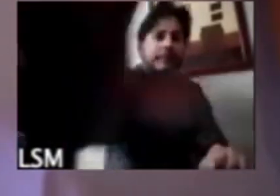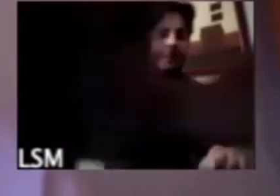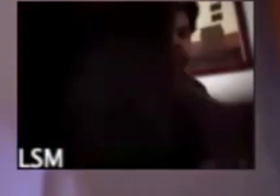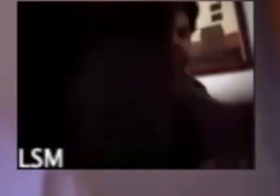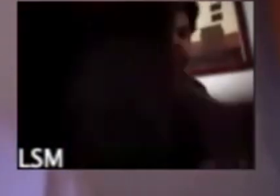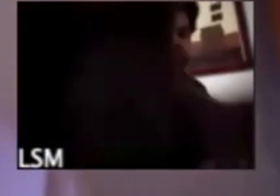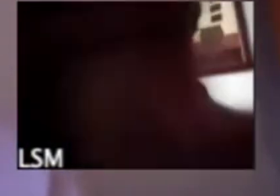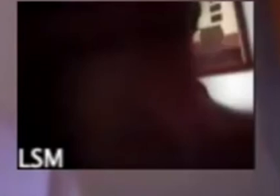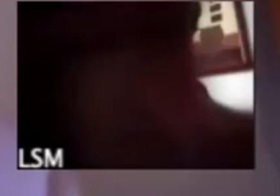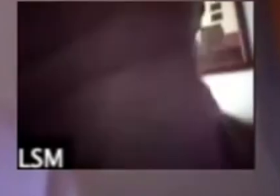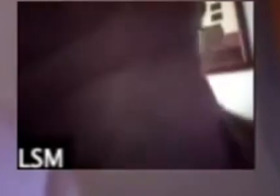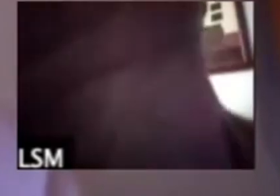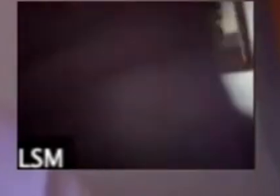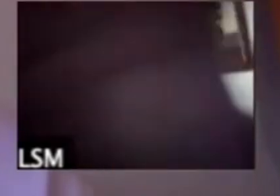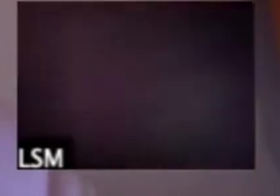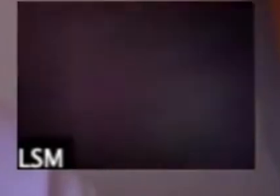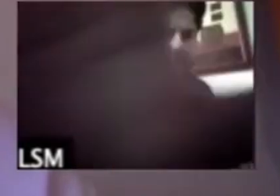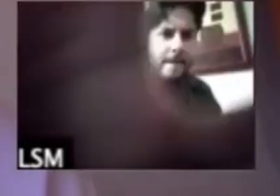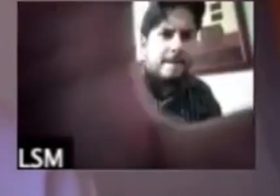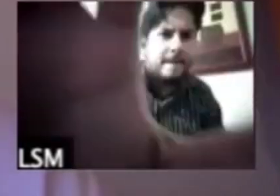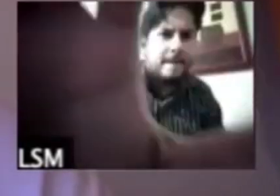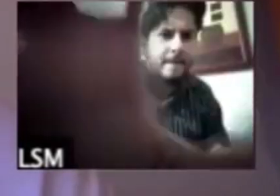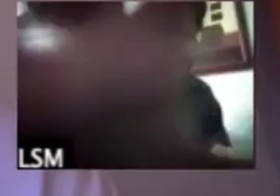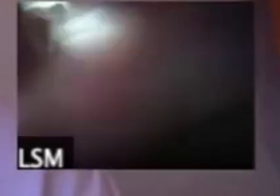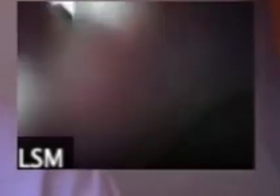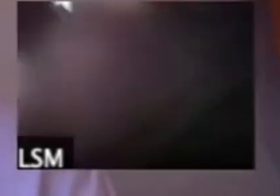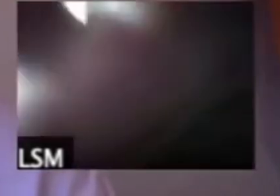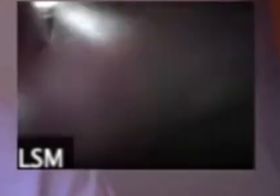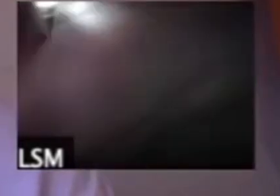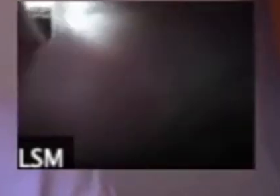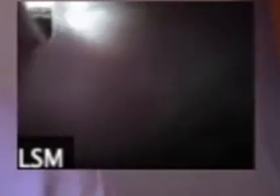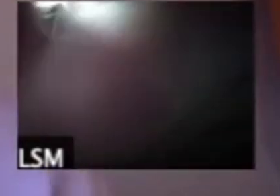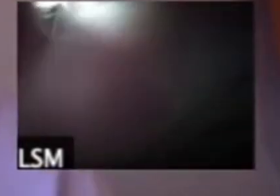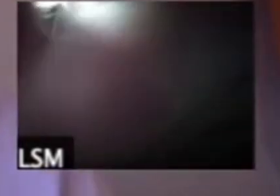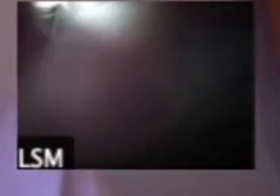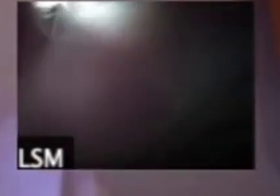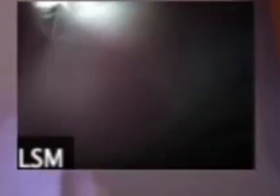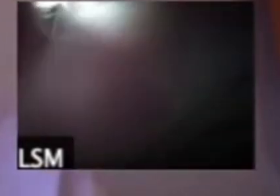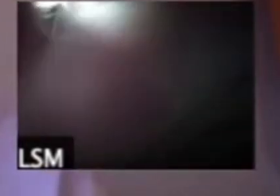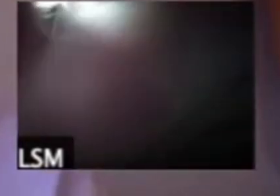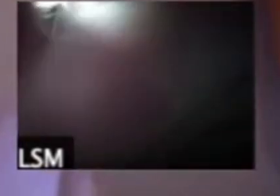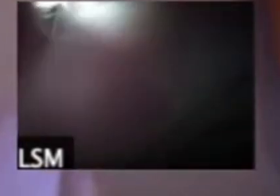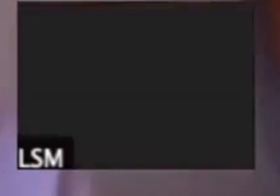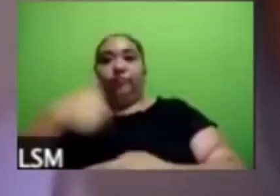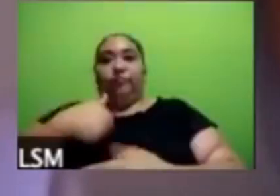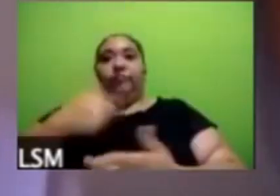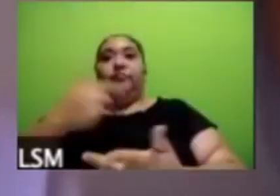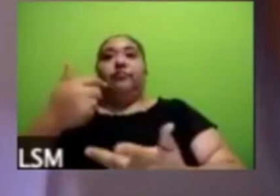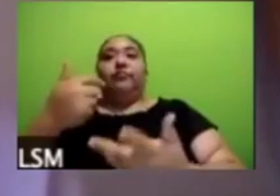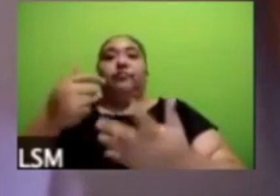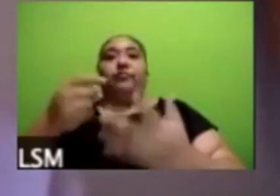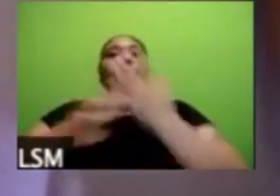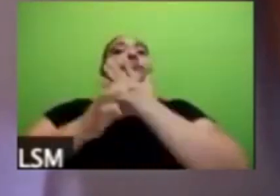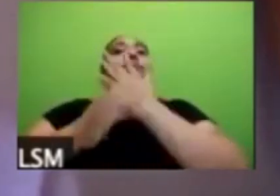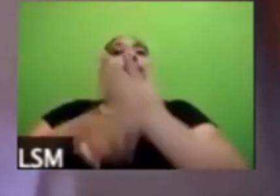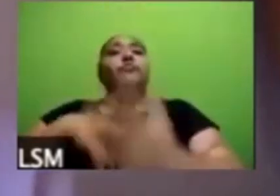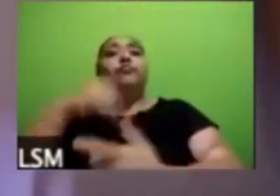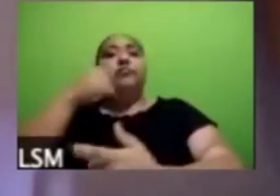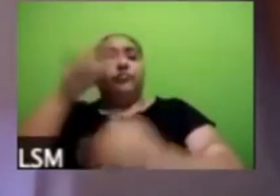en que comenzamos yo querría decir de esto último que han mencionado que